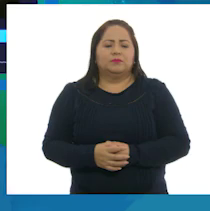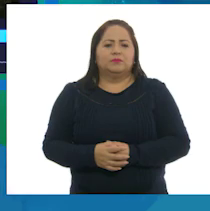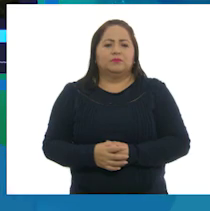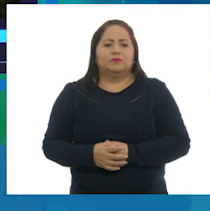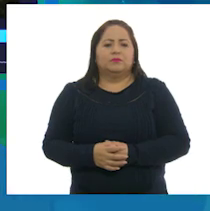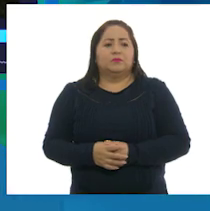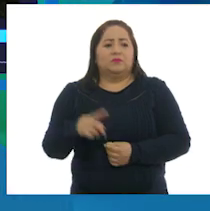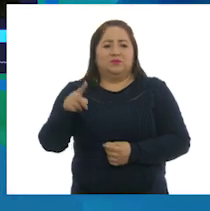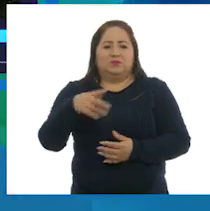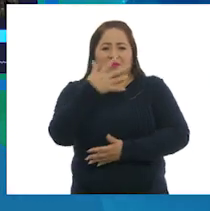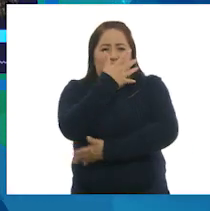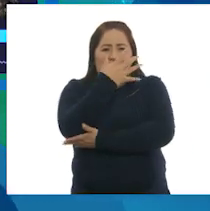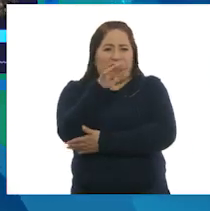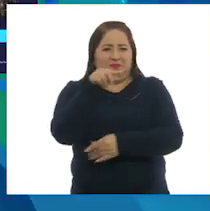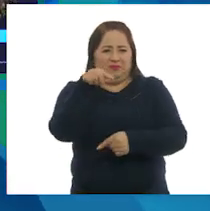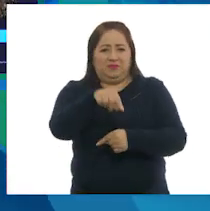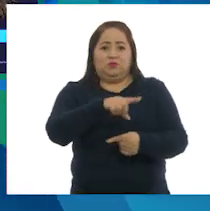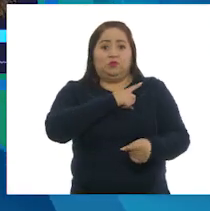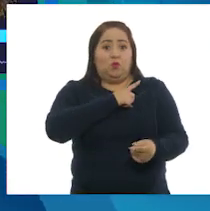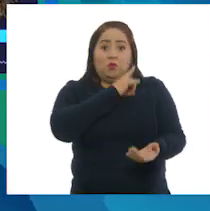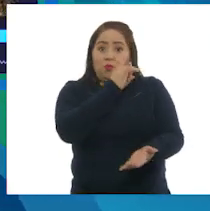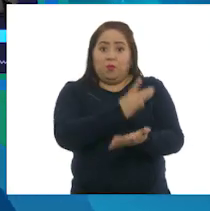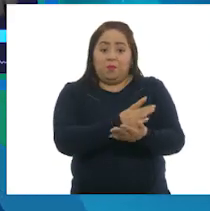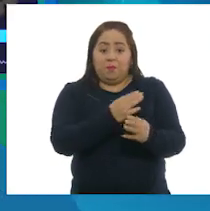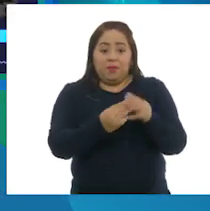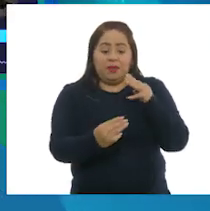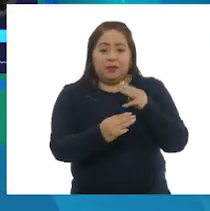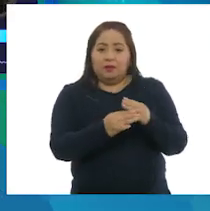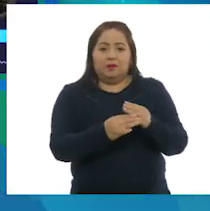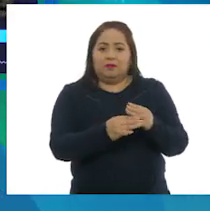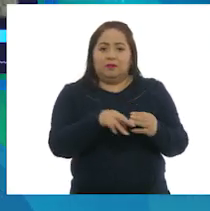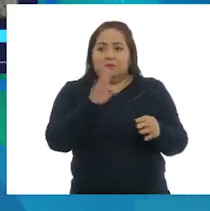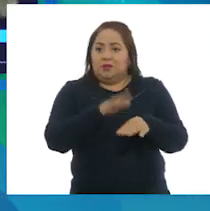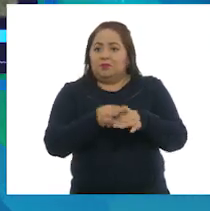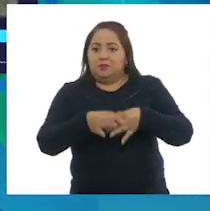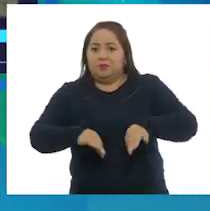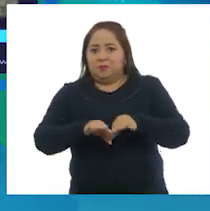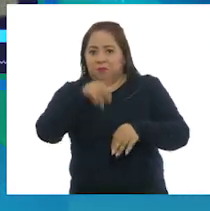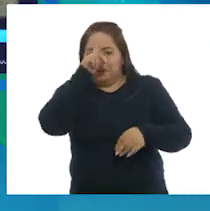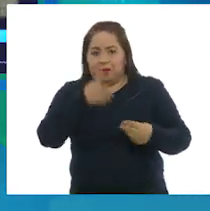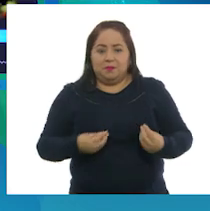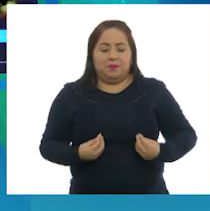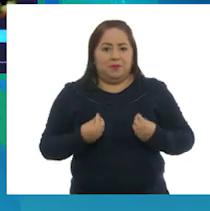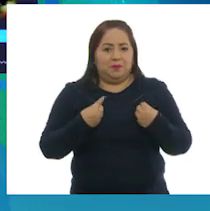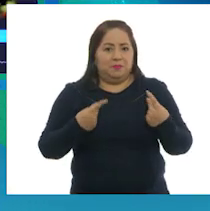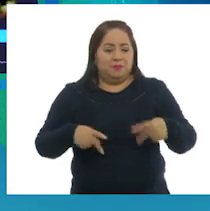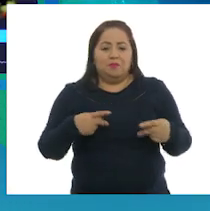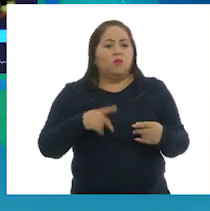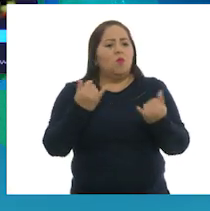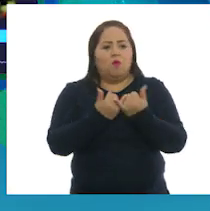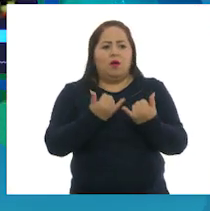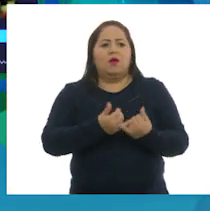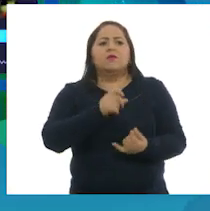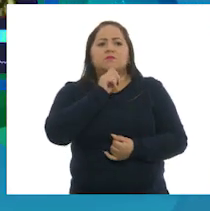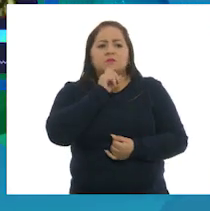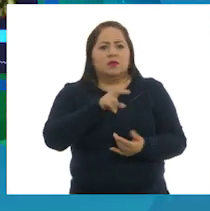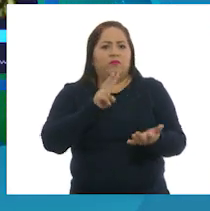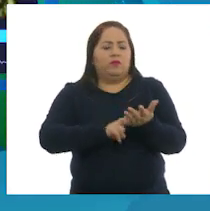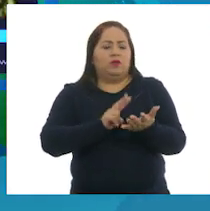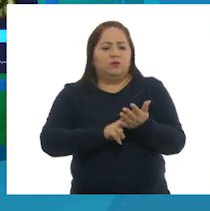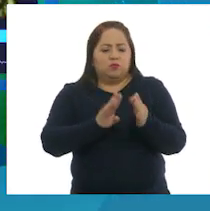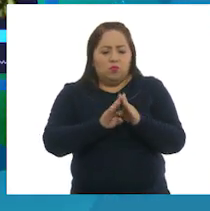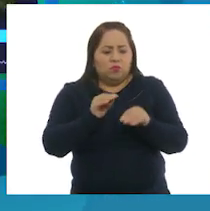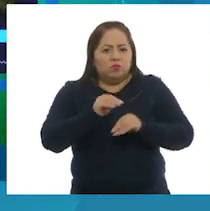Los bosques y las selvas no solo proporcionan materias primas indispensables para la vida humana, también ofrecen valiosos